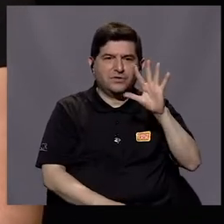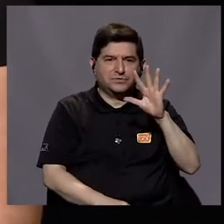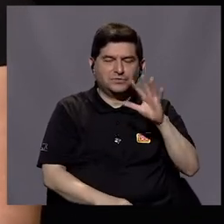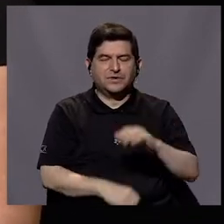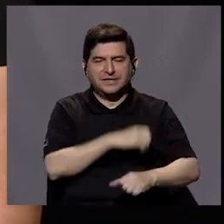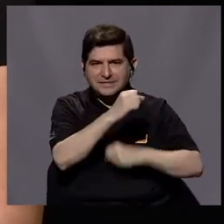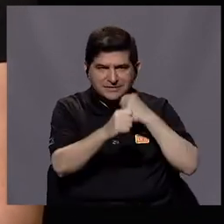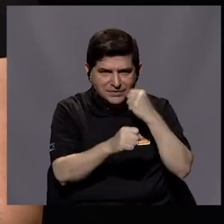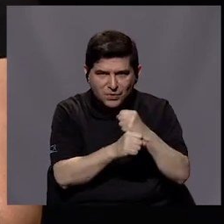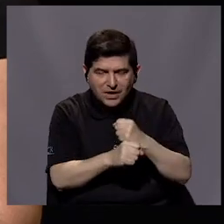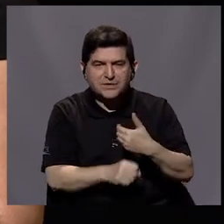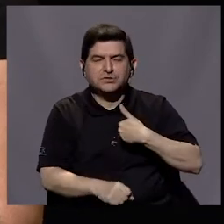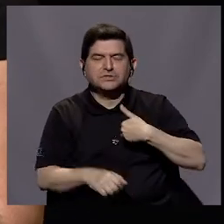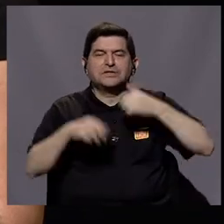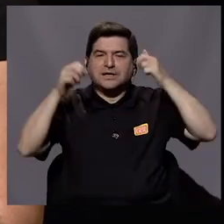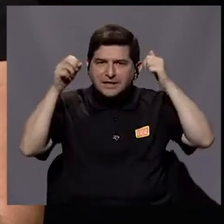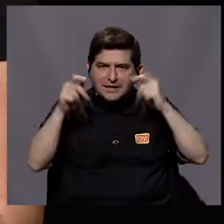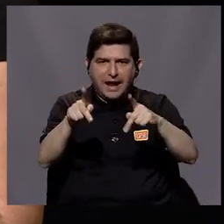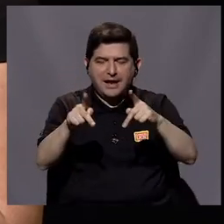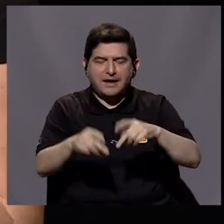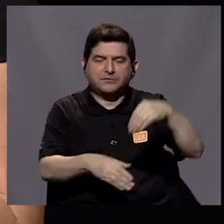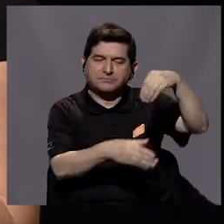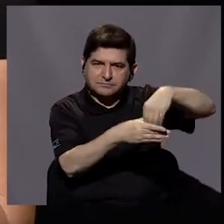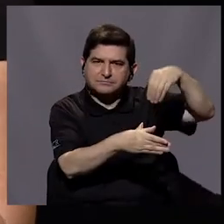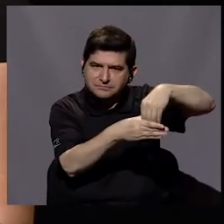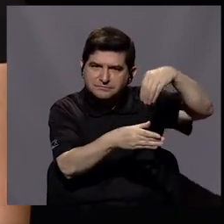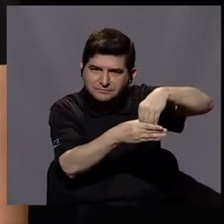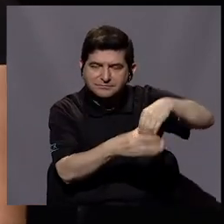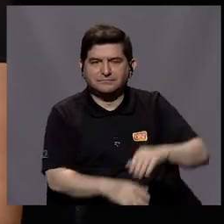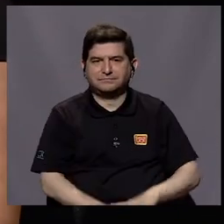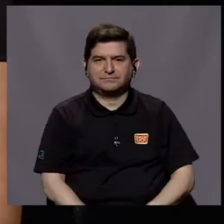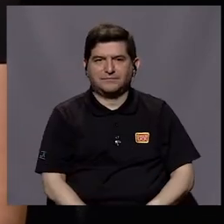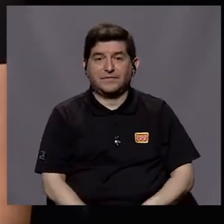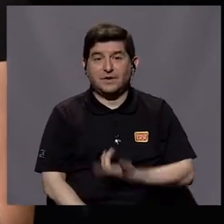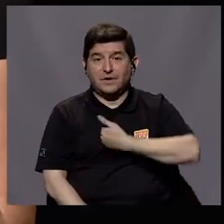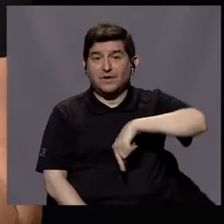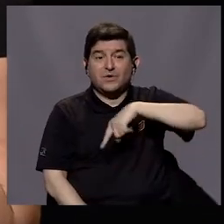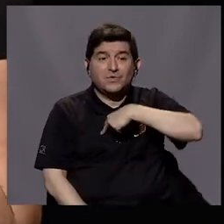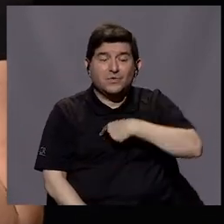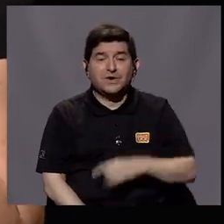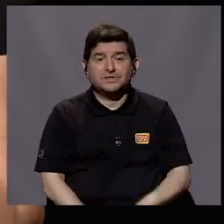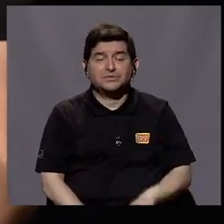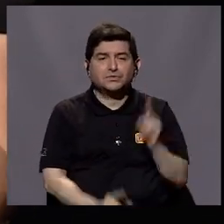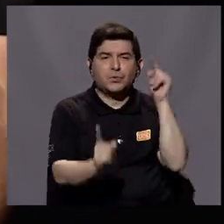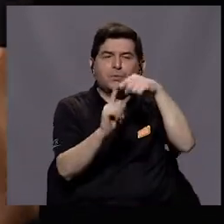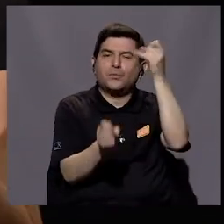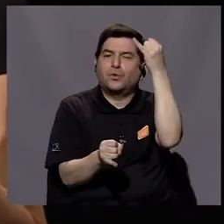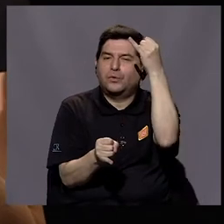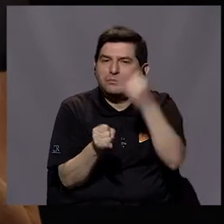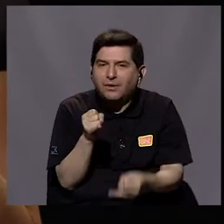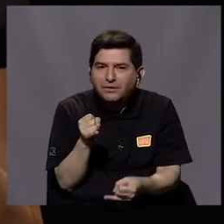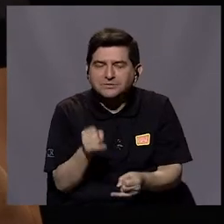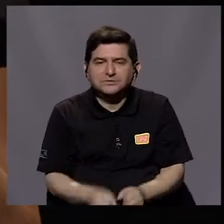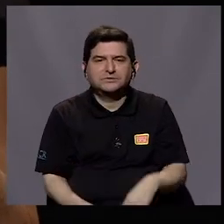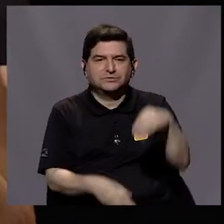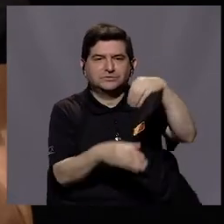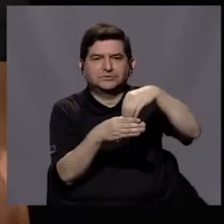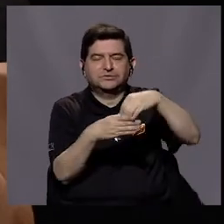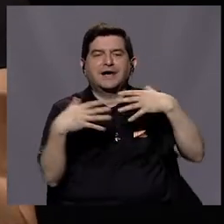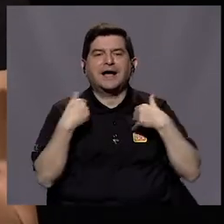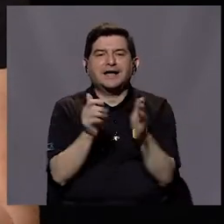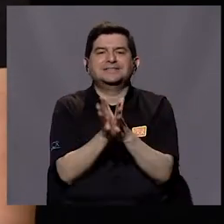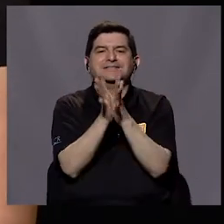45 aniversario, hemos tenido la oportunidad de aportar. Nuestro fin último es